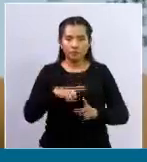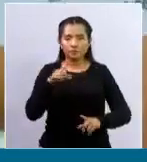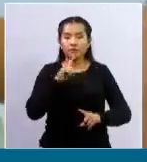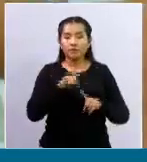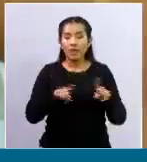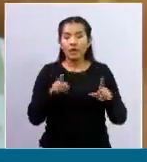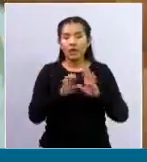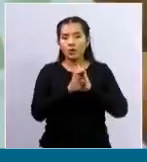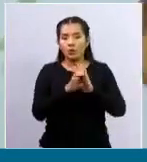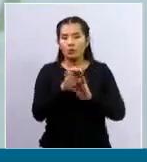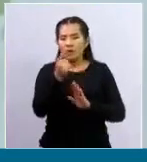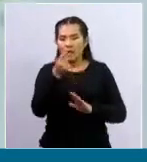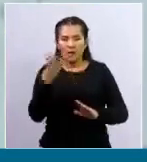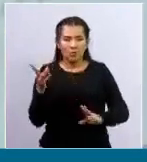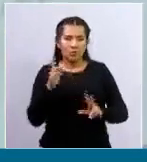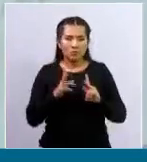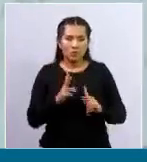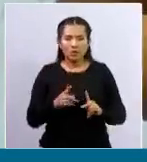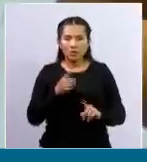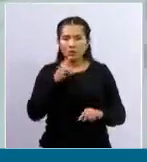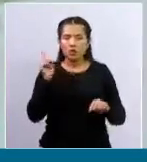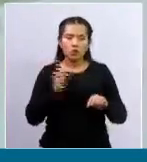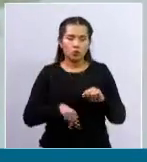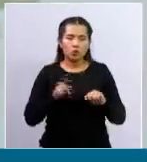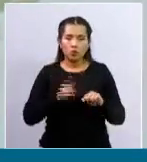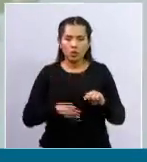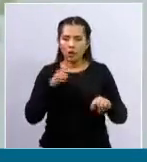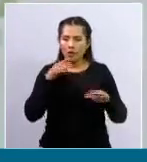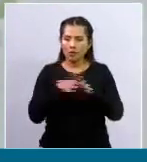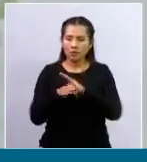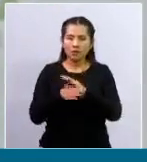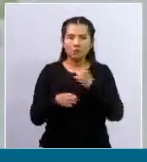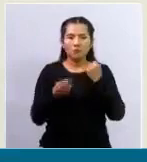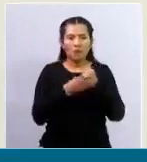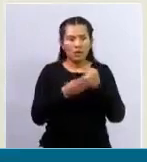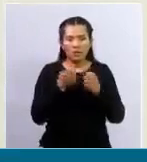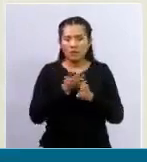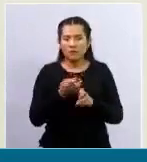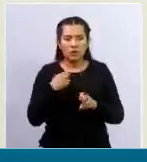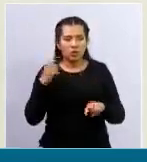consumidor que no pueda acceder a estos medios